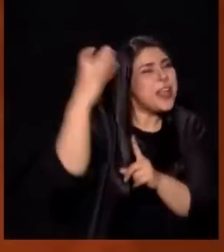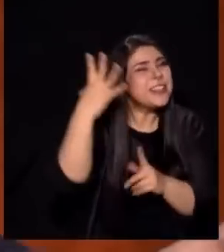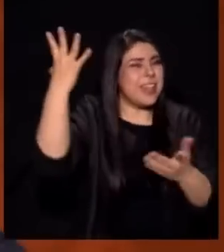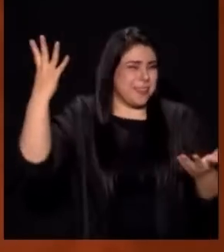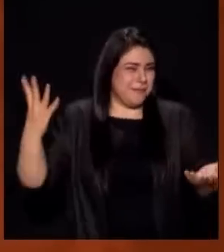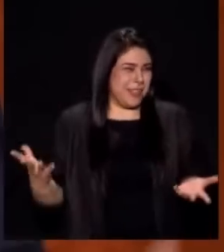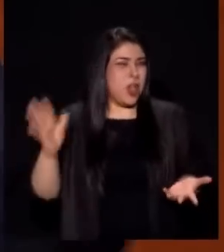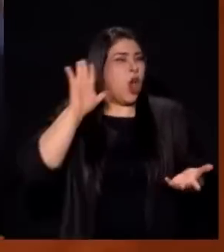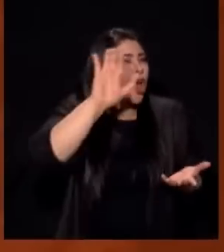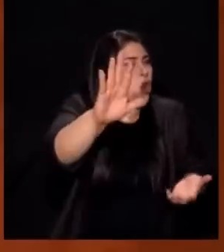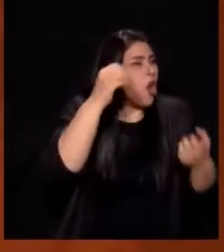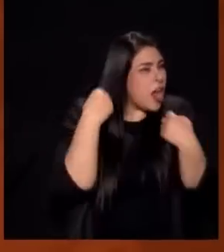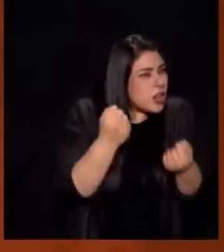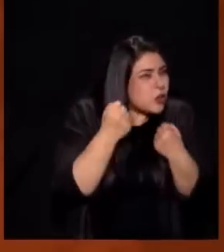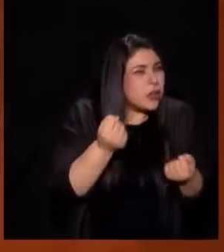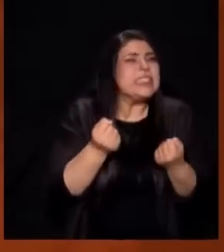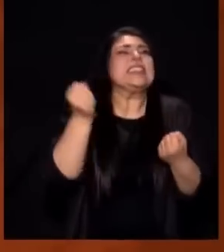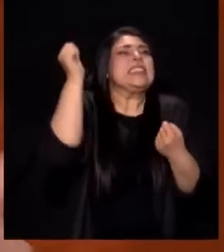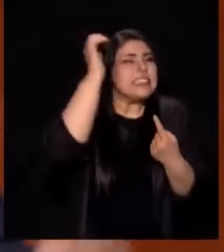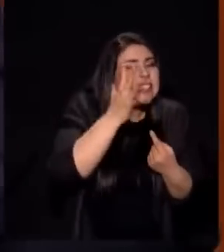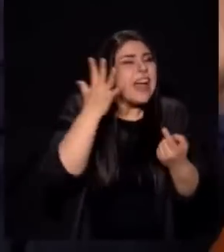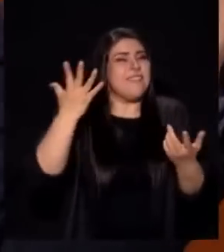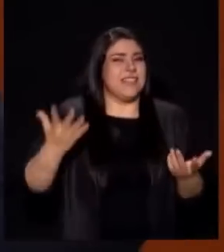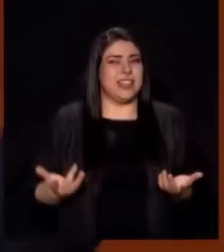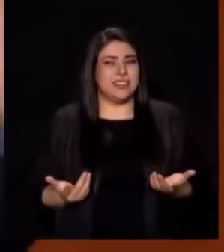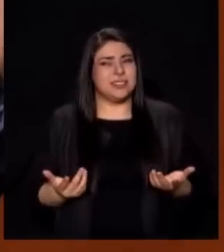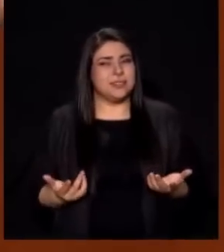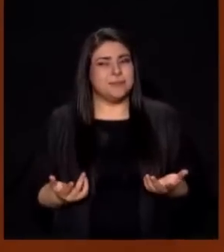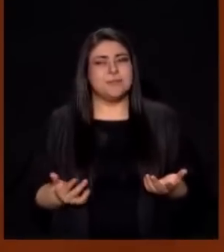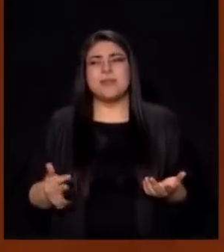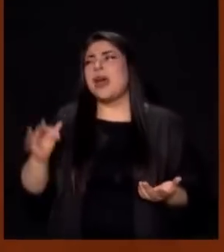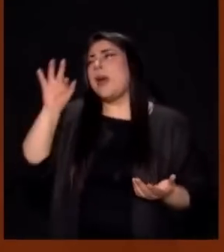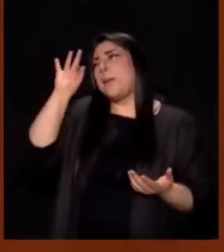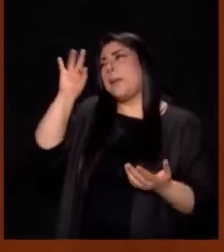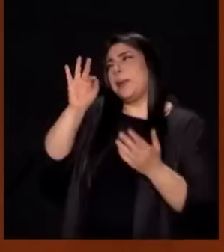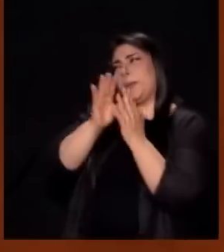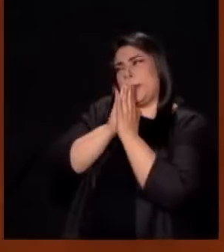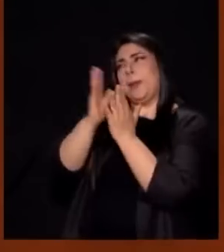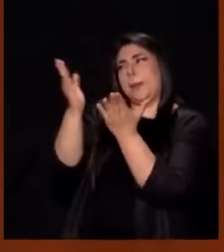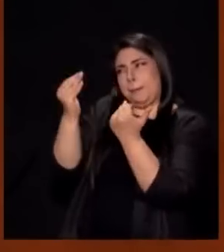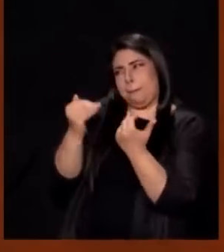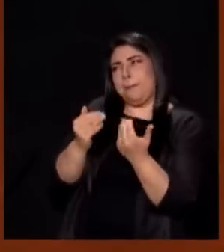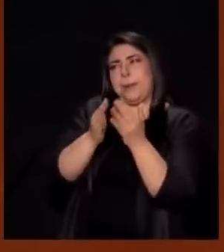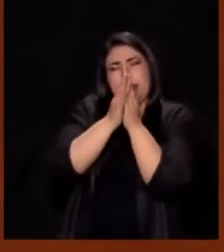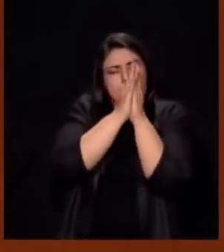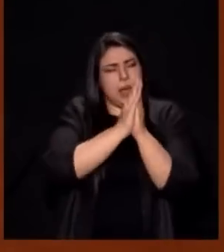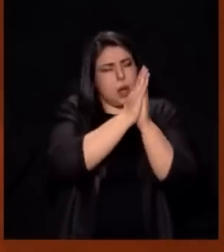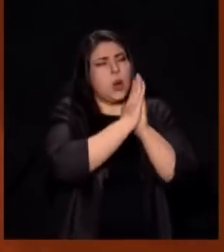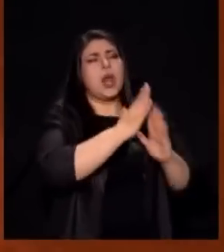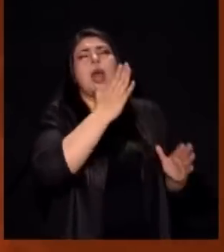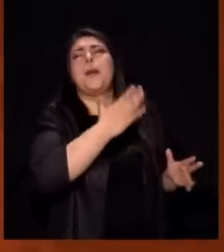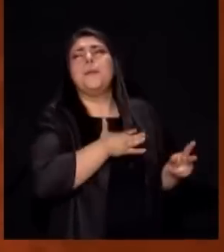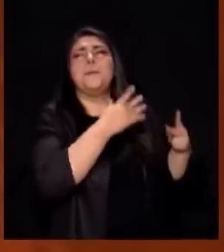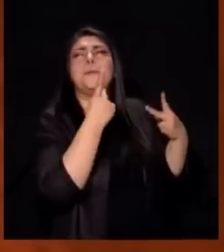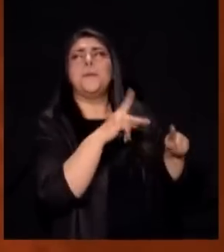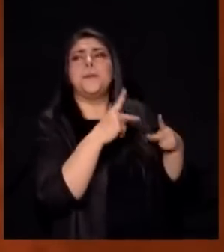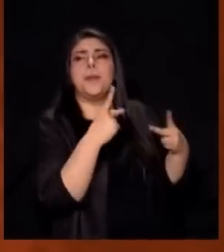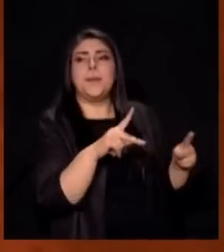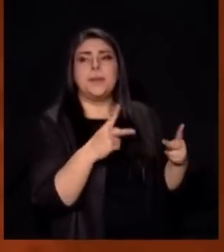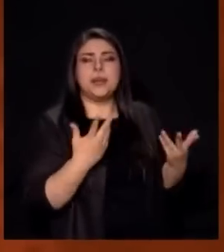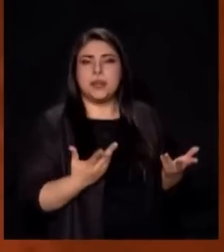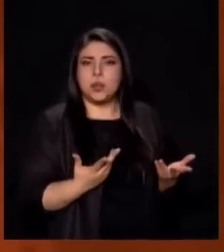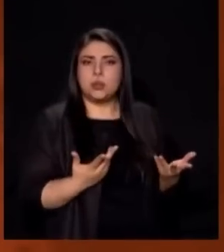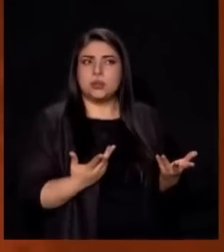Está Bien Nosotros Podemos Ir A Tu Negocio Pastor Venga Orar Por Mi Negocio Y A Bendecirlo O sea Que No Está Bendecido Todavía El Negocio